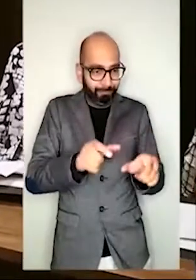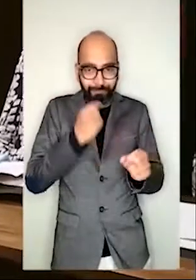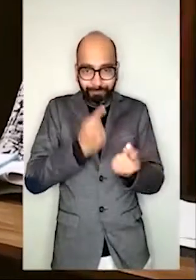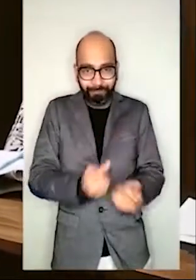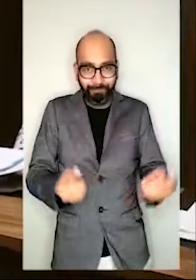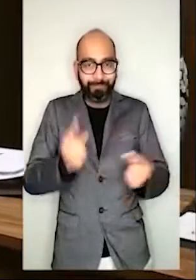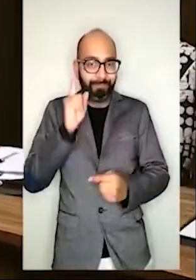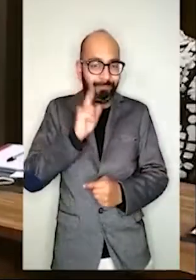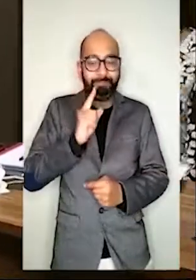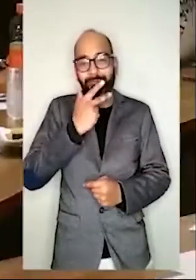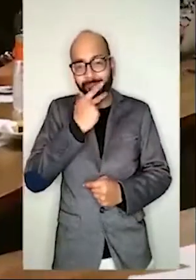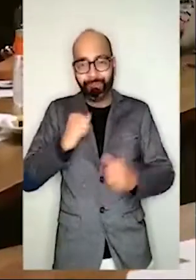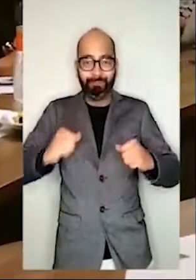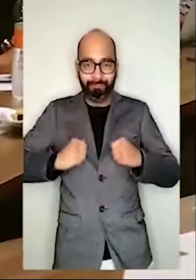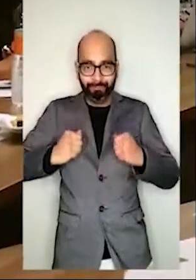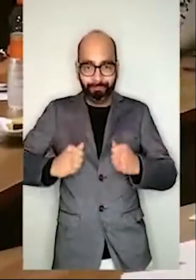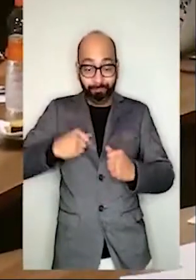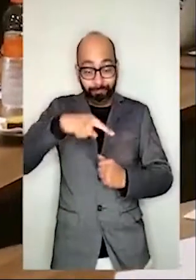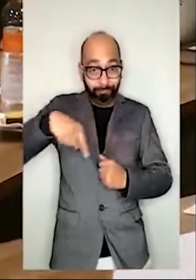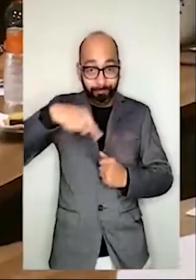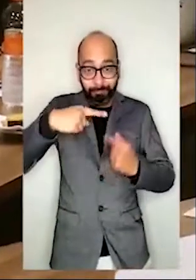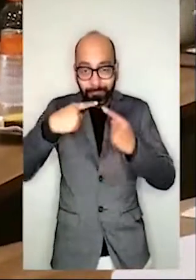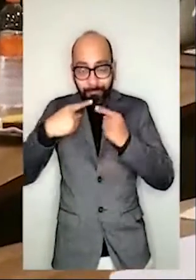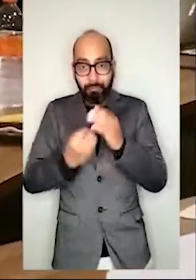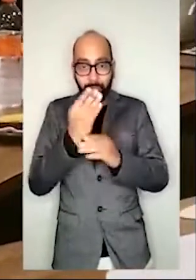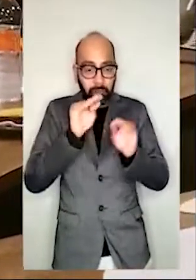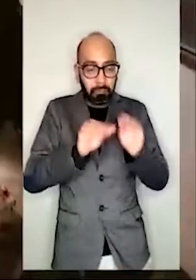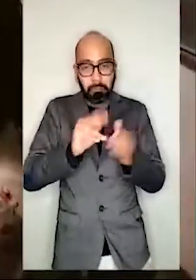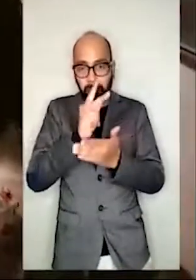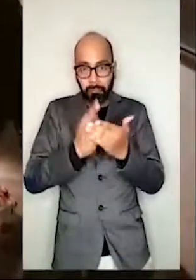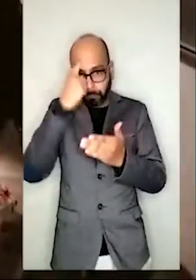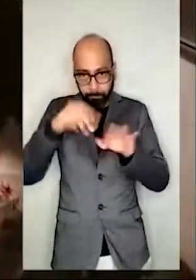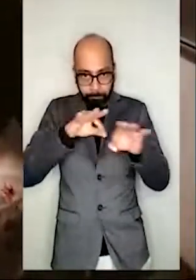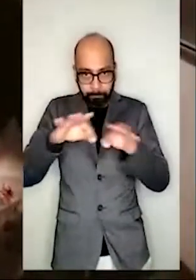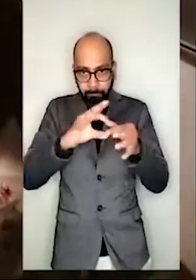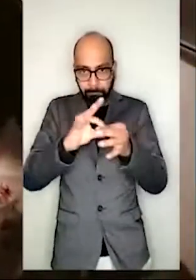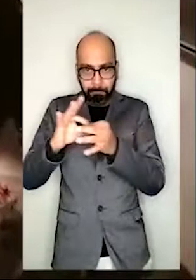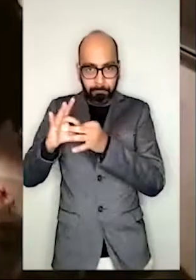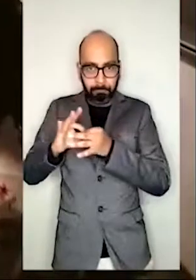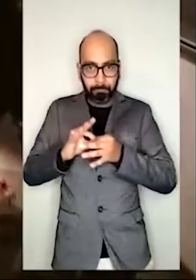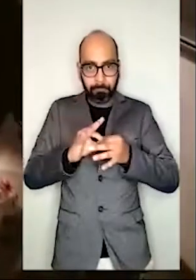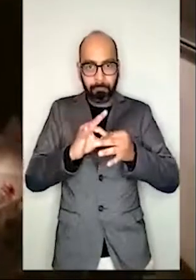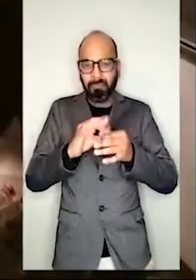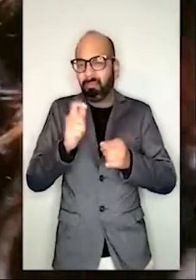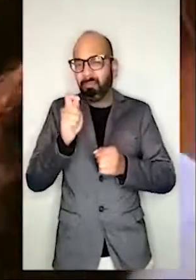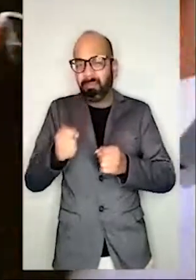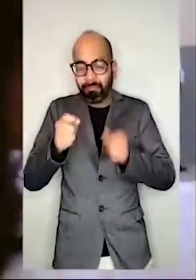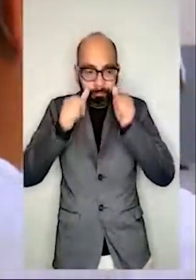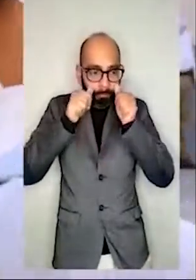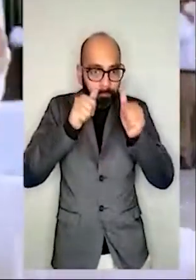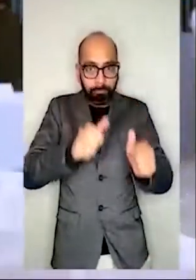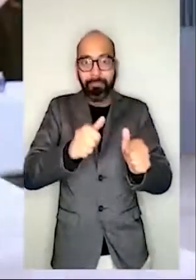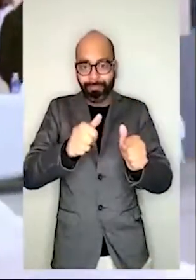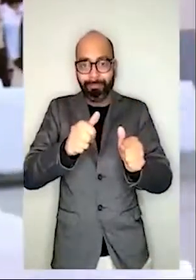privadas de la libertad. Se informó que ya se trabaja en la generación de una base de datos de mujeres que enfrentan un proceso penal y ejercen su derecho de